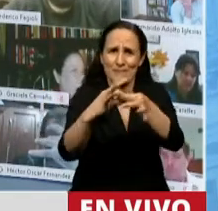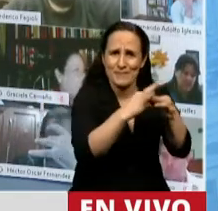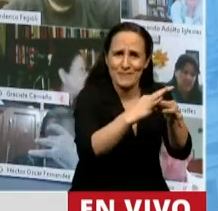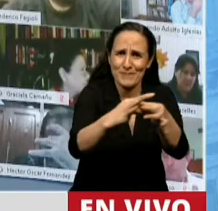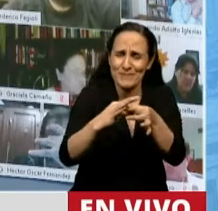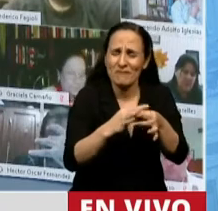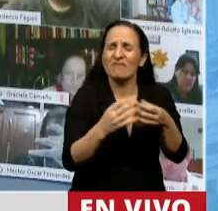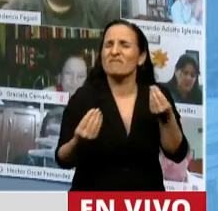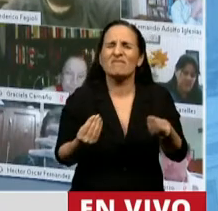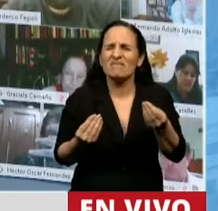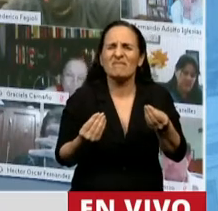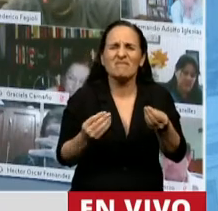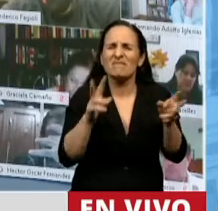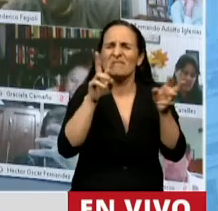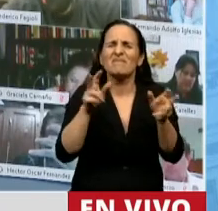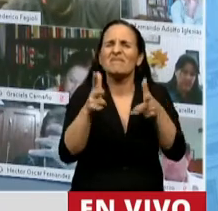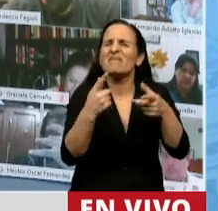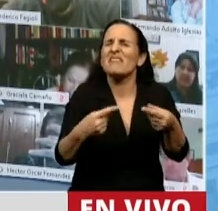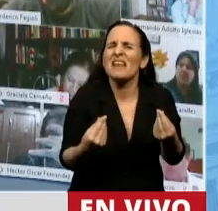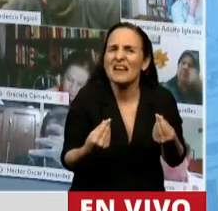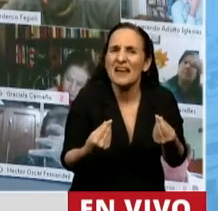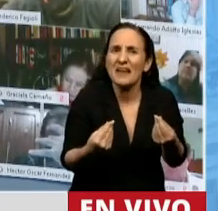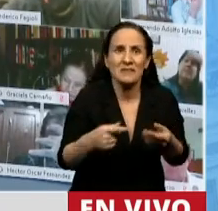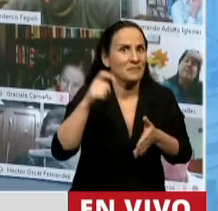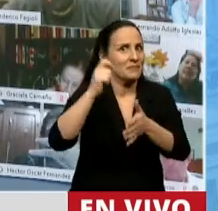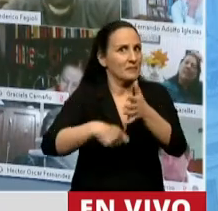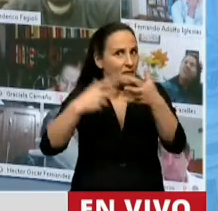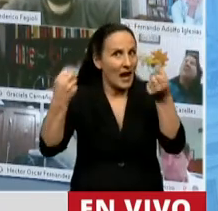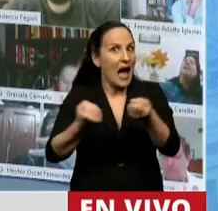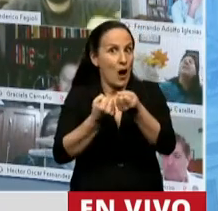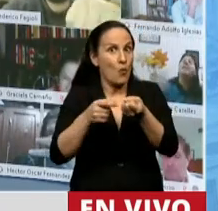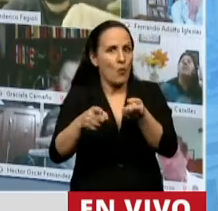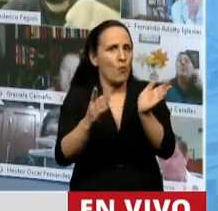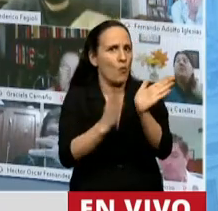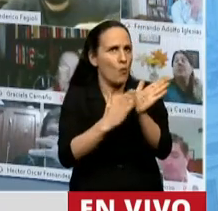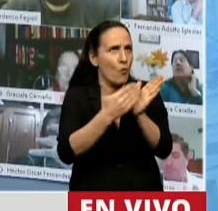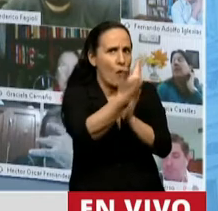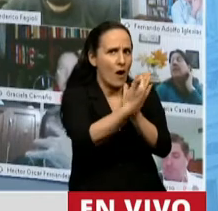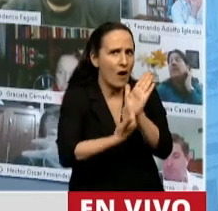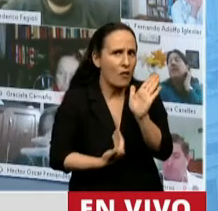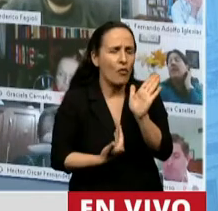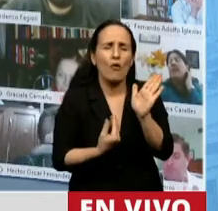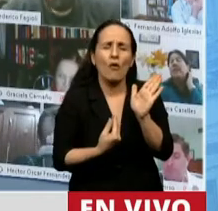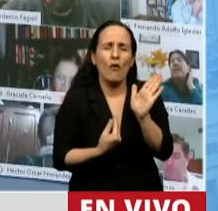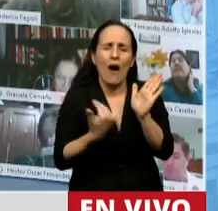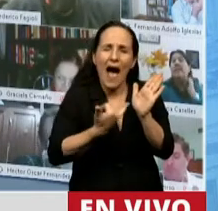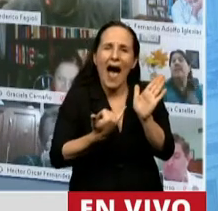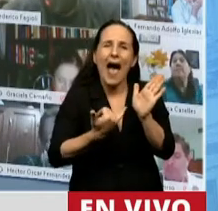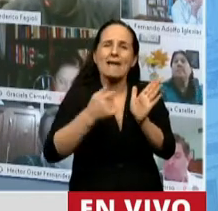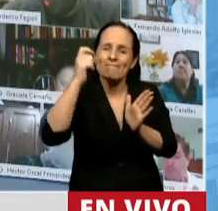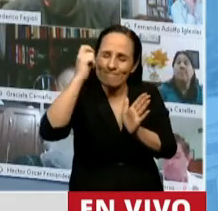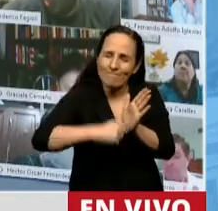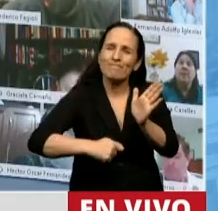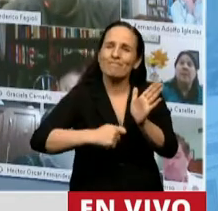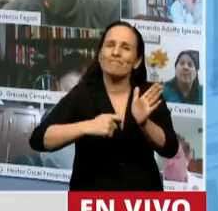hablando, Presidente, de un tratado que quiere plasmar un acuerdo, un consenso